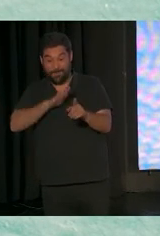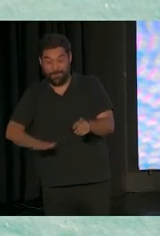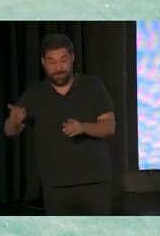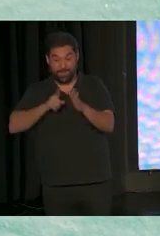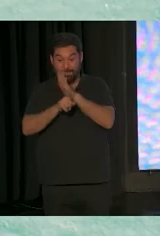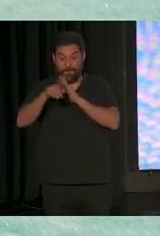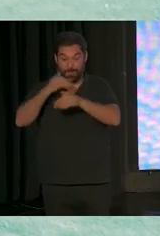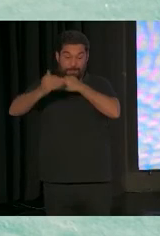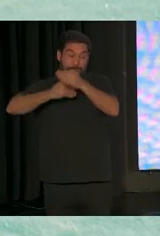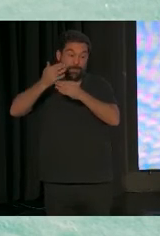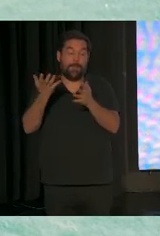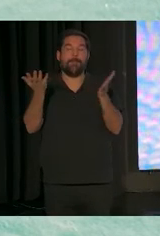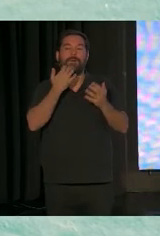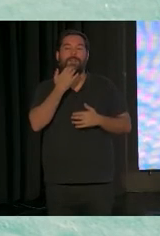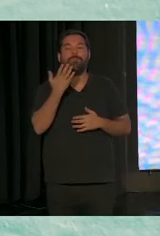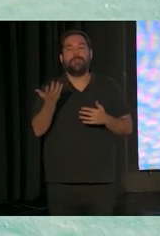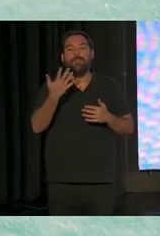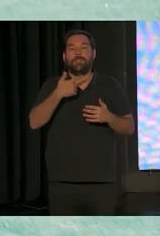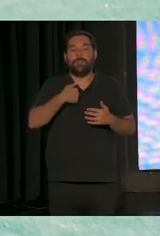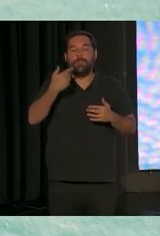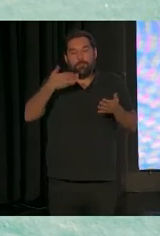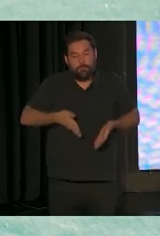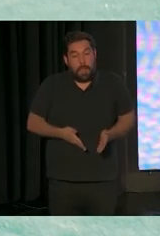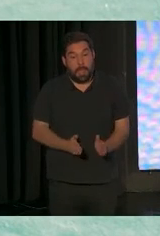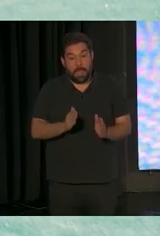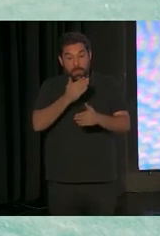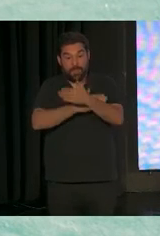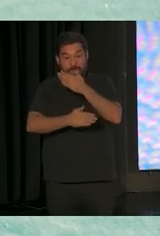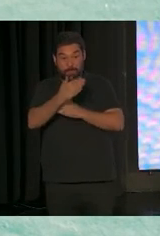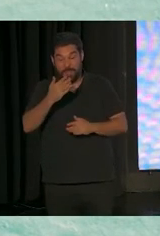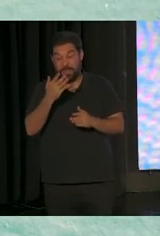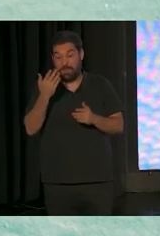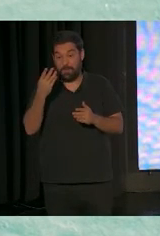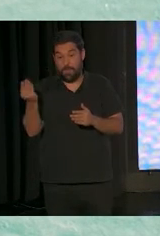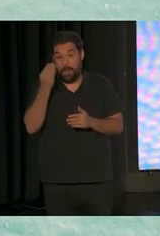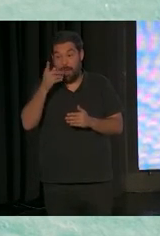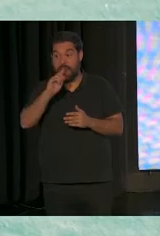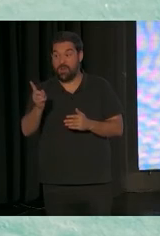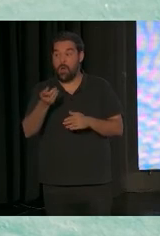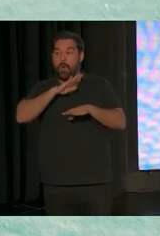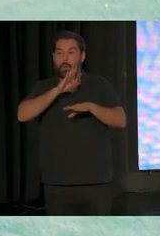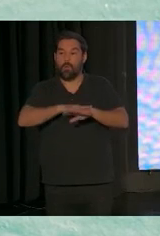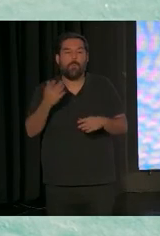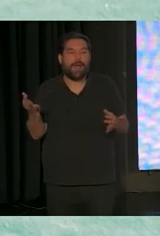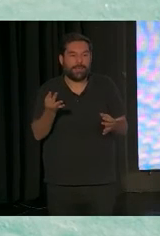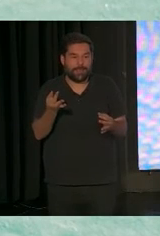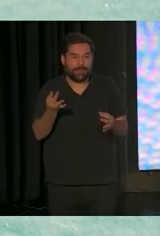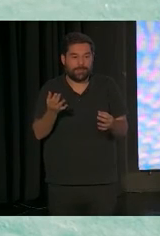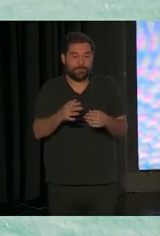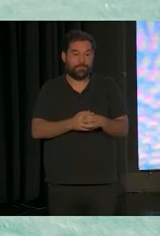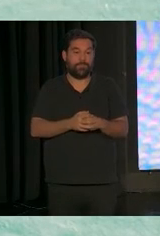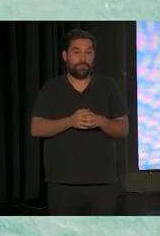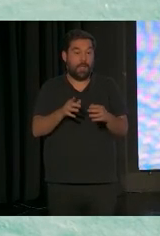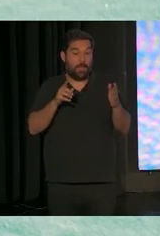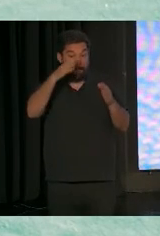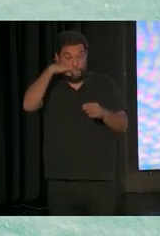tú dices, si tengo un hijo con discapacidad y por las circunstancias no ha mejorado, ¿qué pasa? ¿Que la culpa es del padre? Si todo es el desarrollo